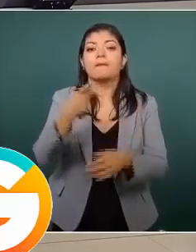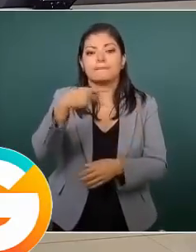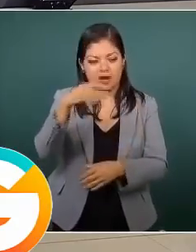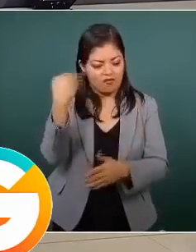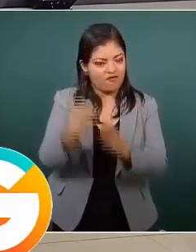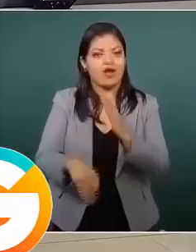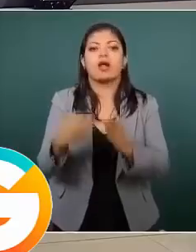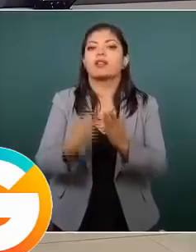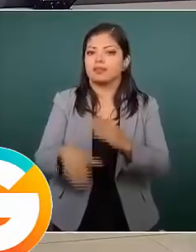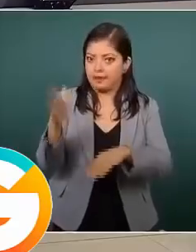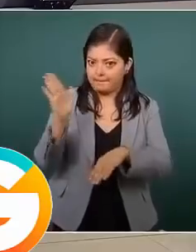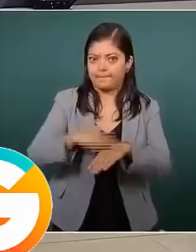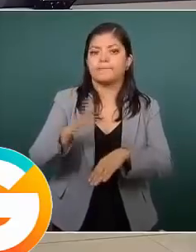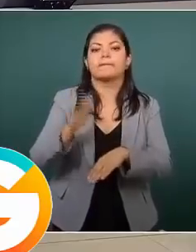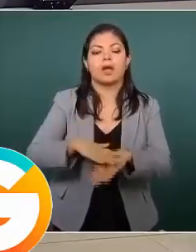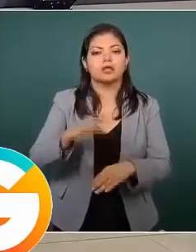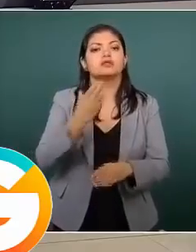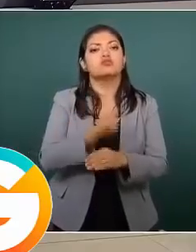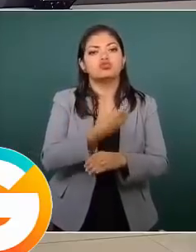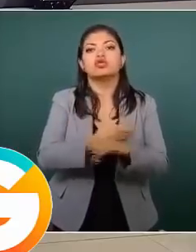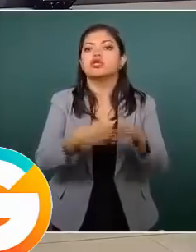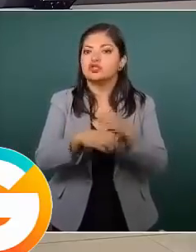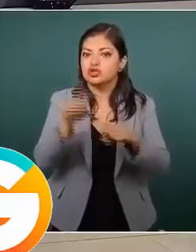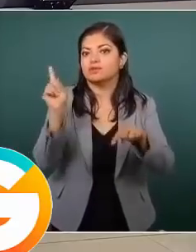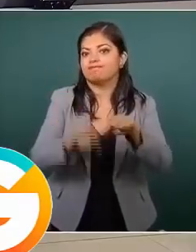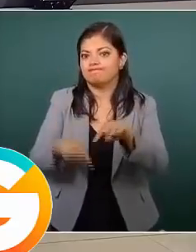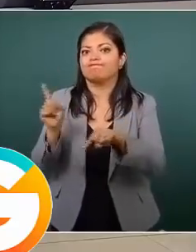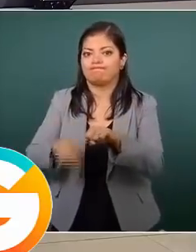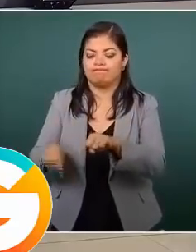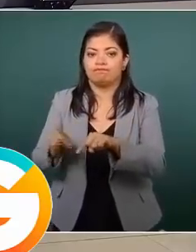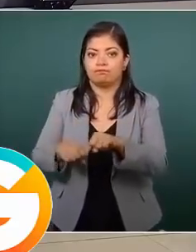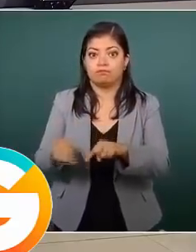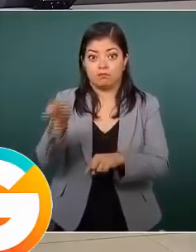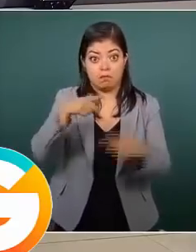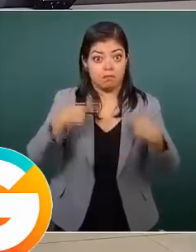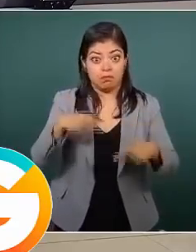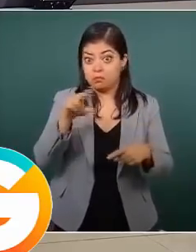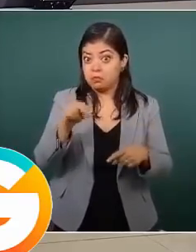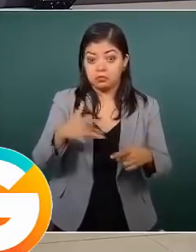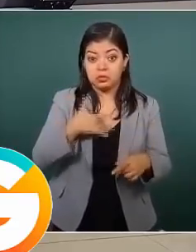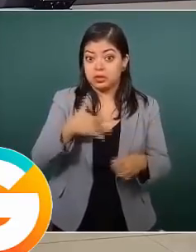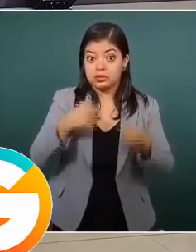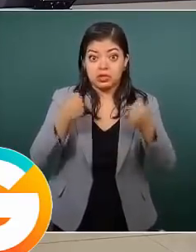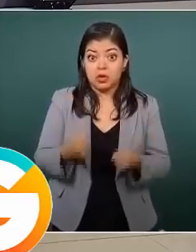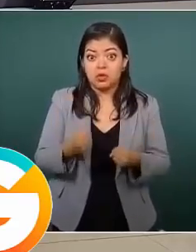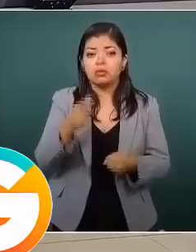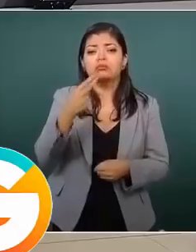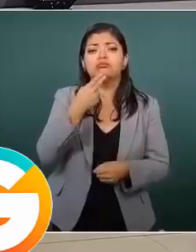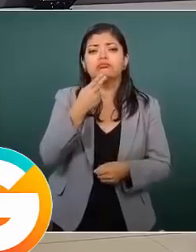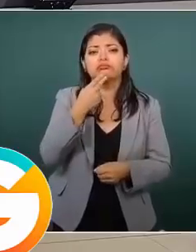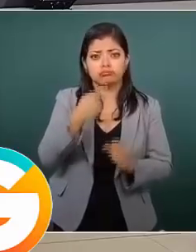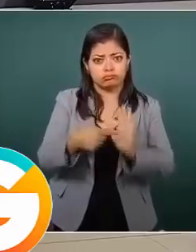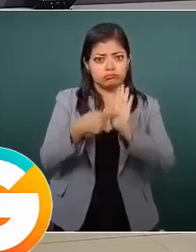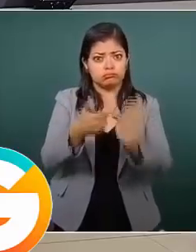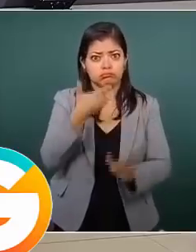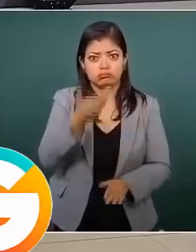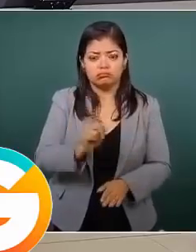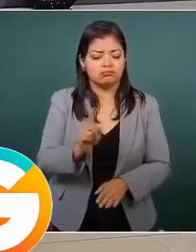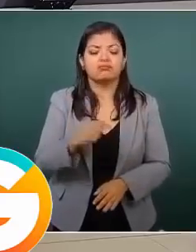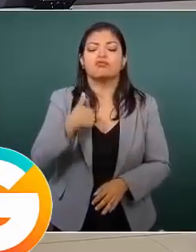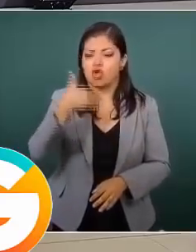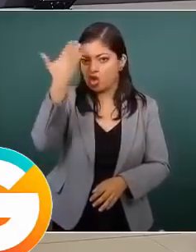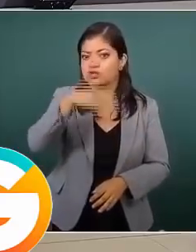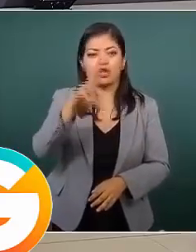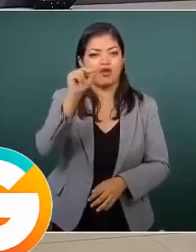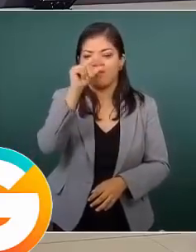enorme y hay muchas cosas por corregir y afinar. Si la gente no se siente segura, las cifras sirven de muy poco. Sé que no vamos a fallar y que cada